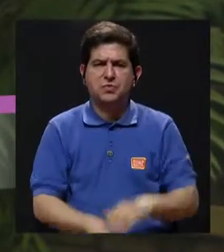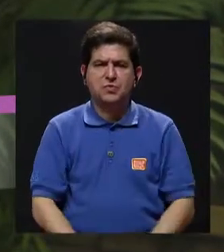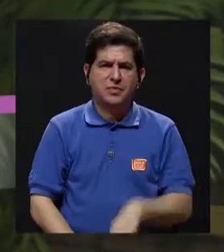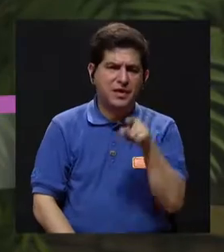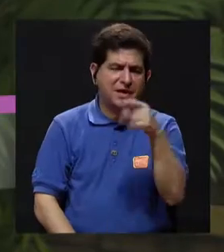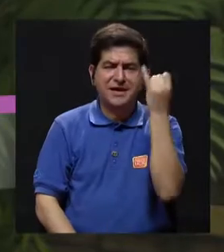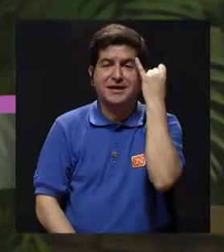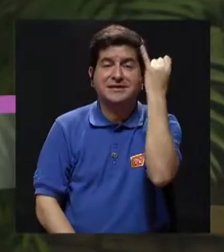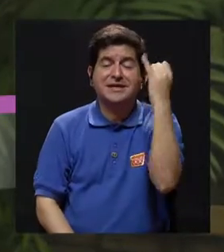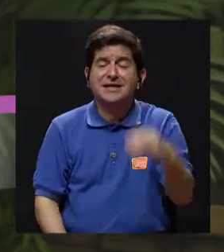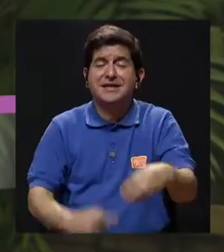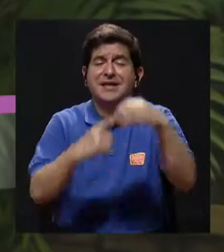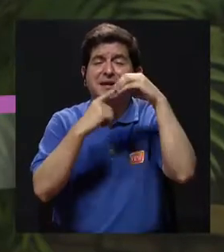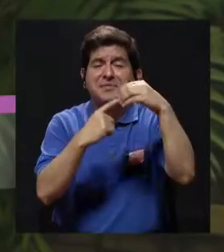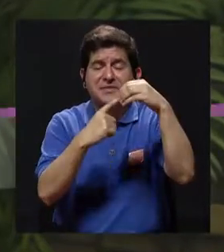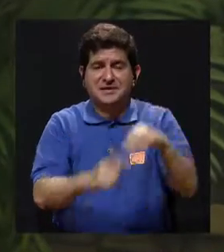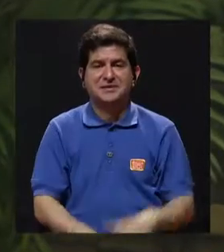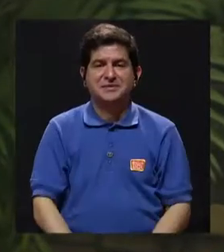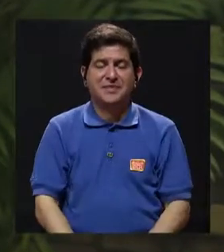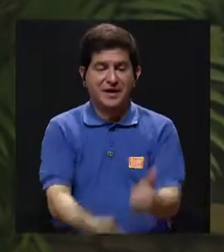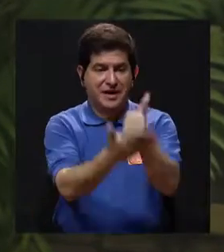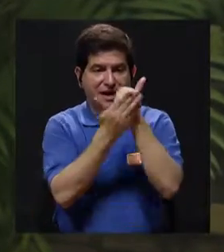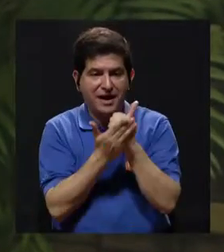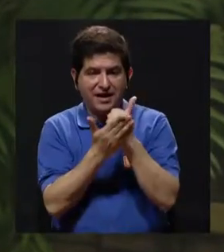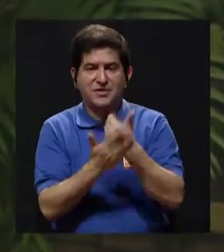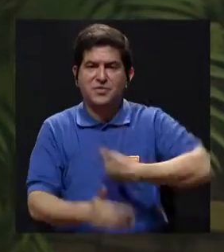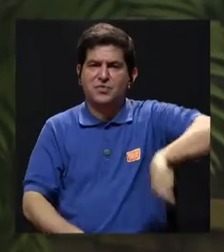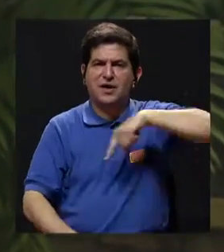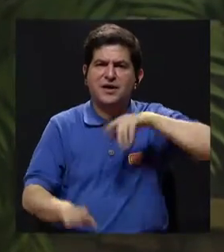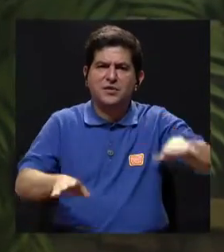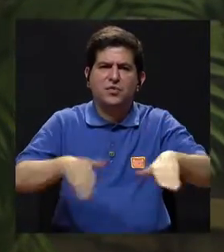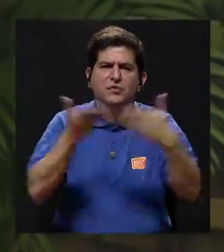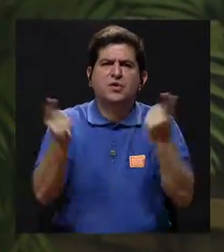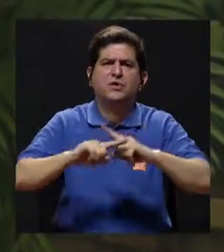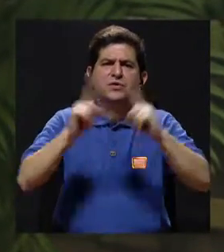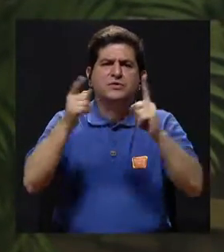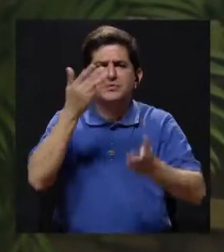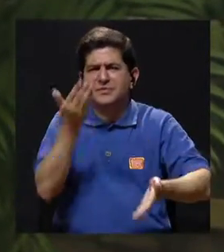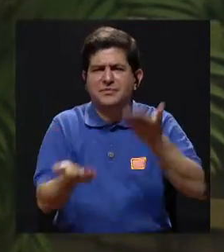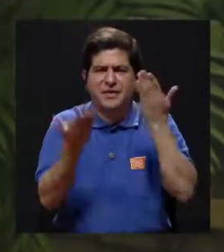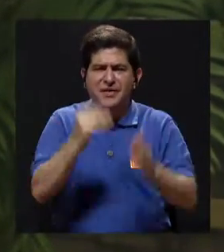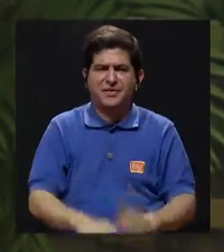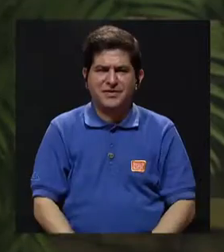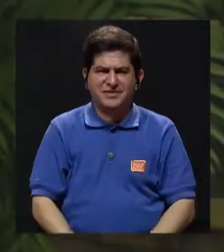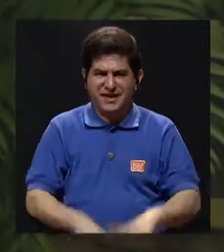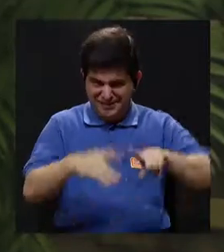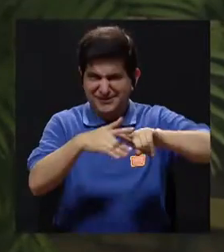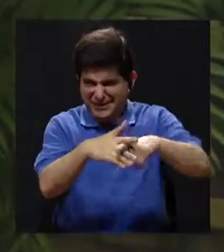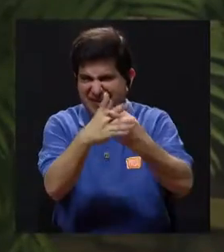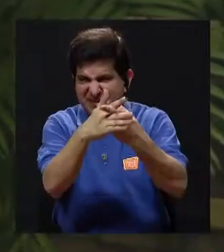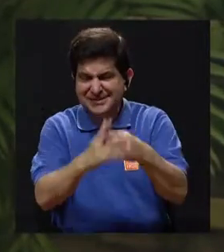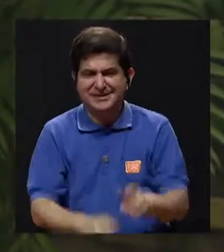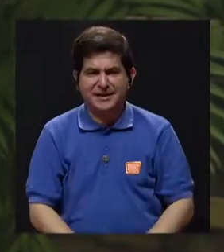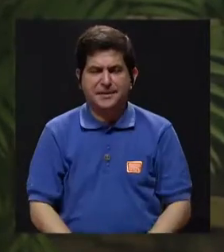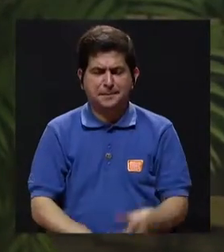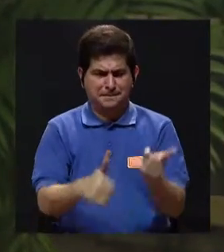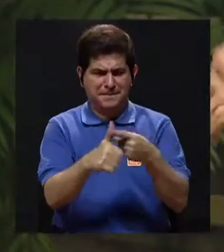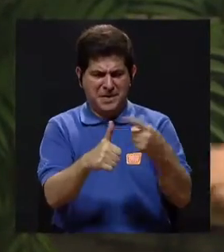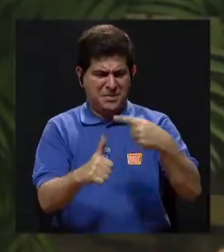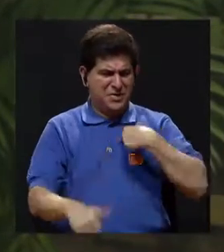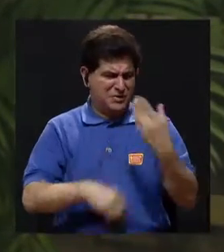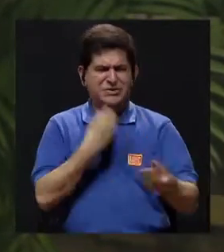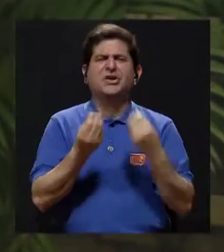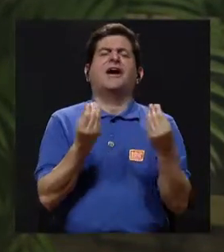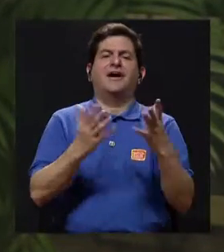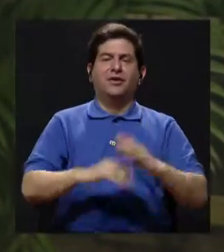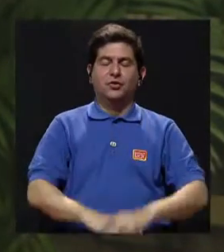sido como una premisa en su persona el hecho de que nos ayuda a cómo hacerlo, pero yo creo que sería conveniente, don Javier, partir de ahí, ¿cómo, qué es lo primero que yo